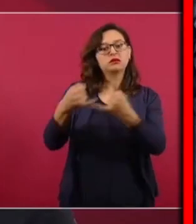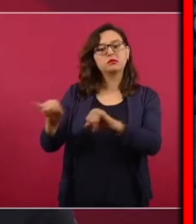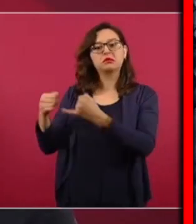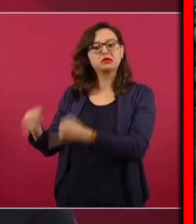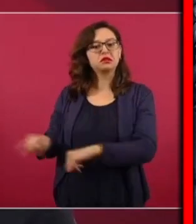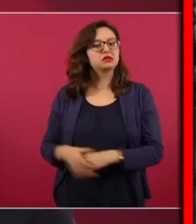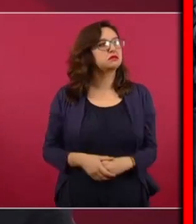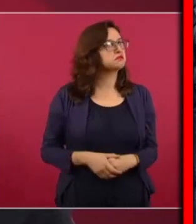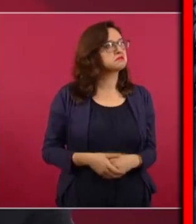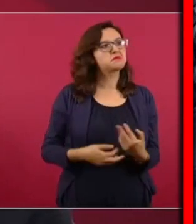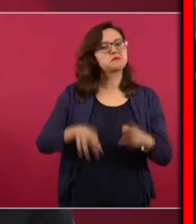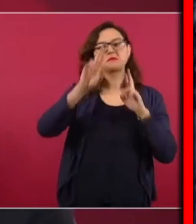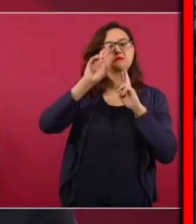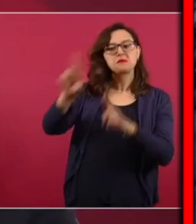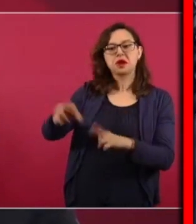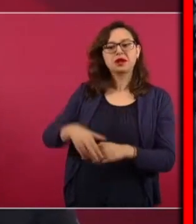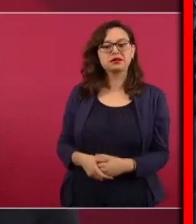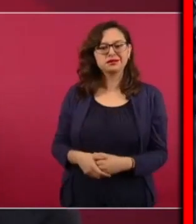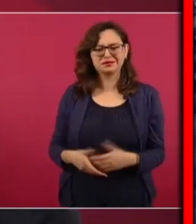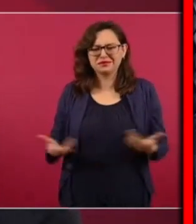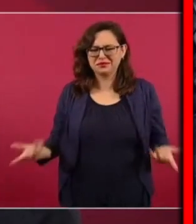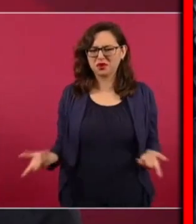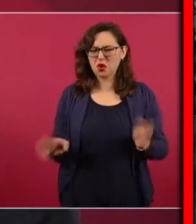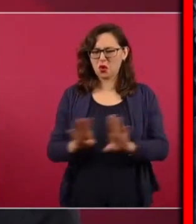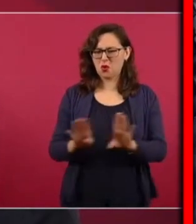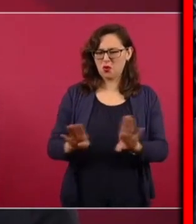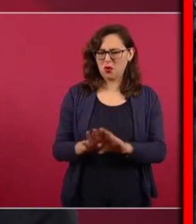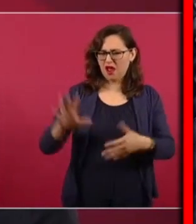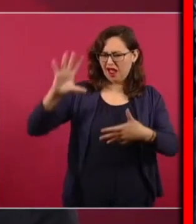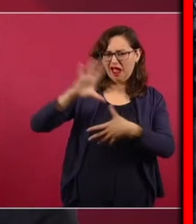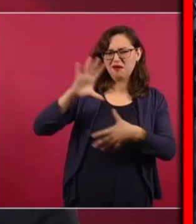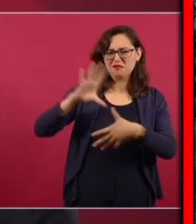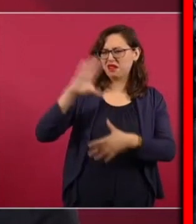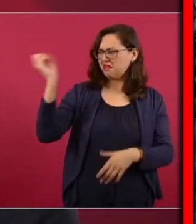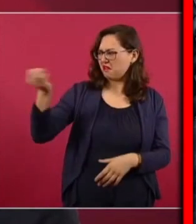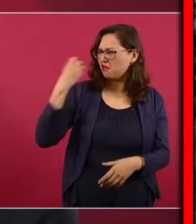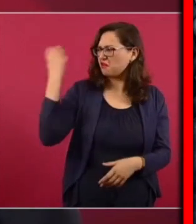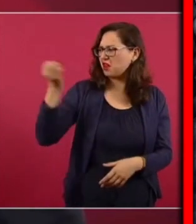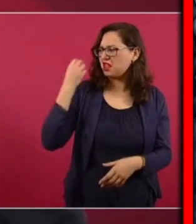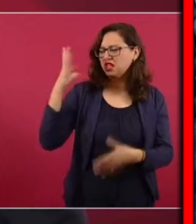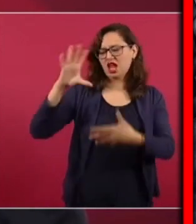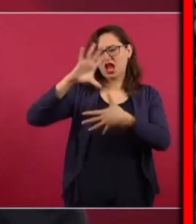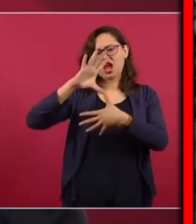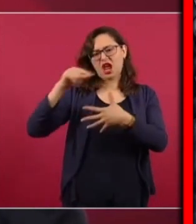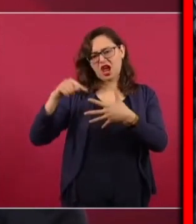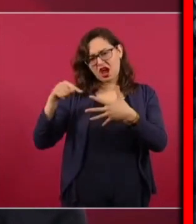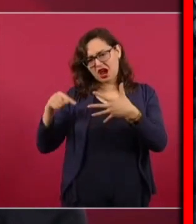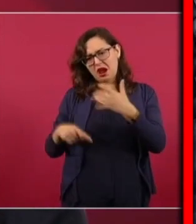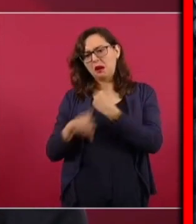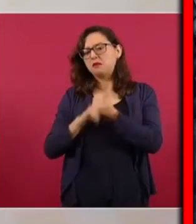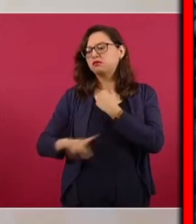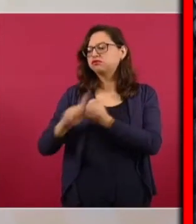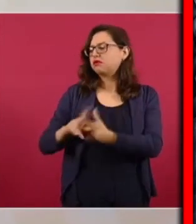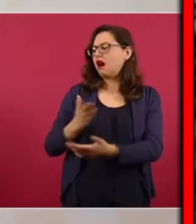Amigos y amigas que tengan excelente día, esto acaba de pasar el presidente López Obrador no esperaba esta